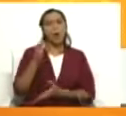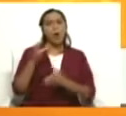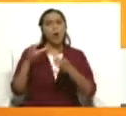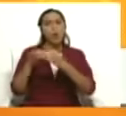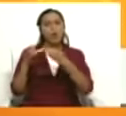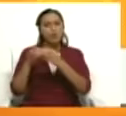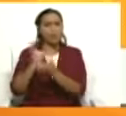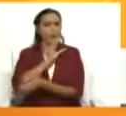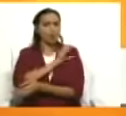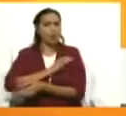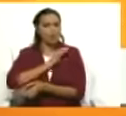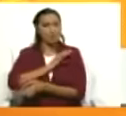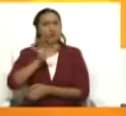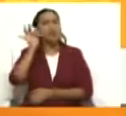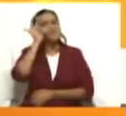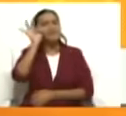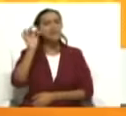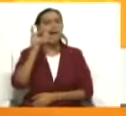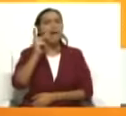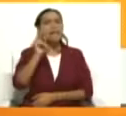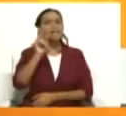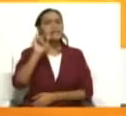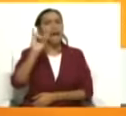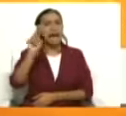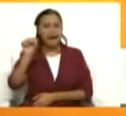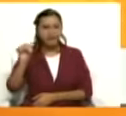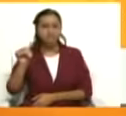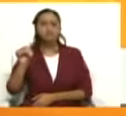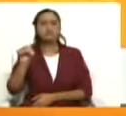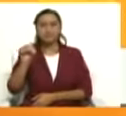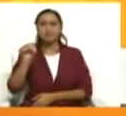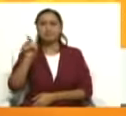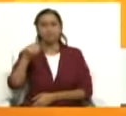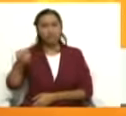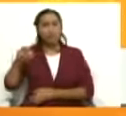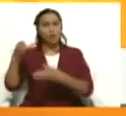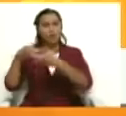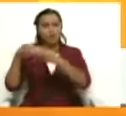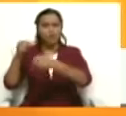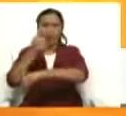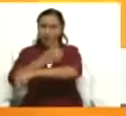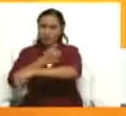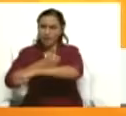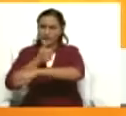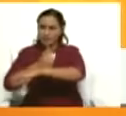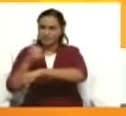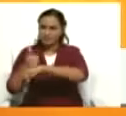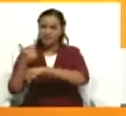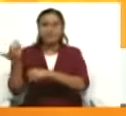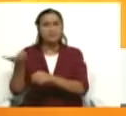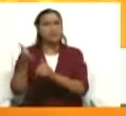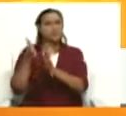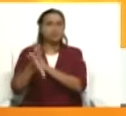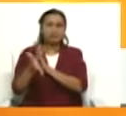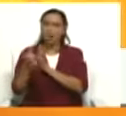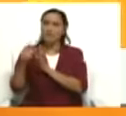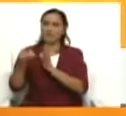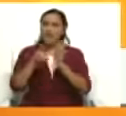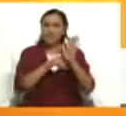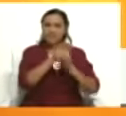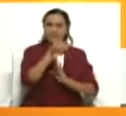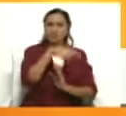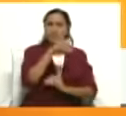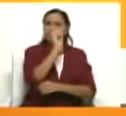cooperación, para que se dé justamente apoyo técnico legislativo en lo que tiene que ver con el desarrollo legislativo en Venezuela